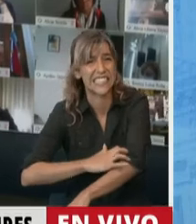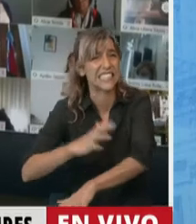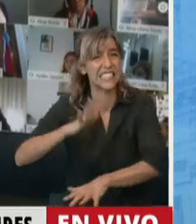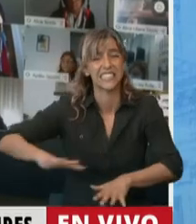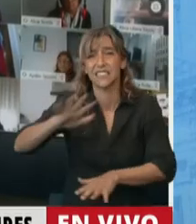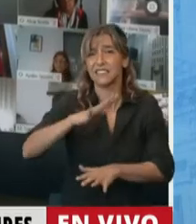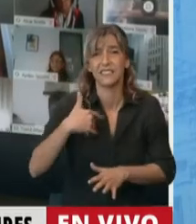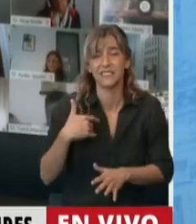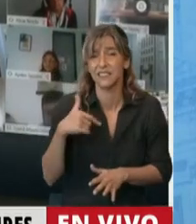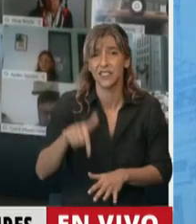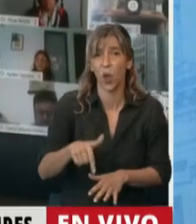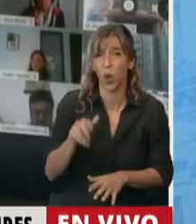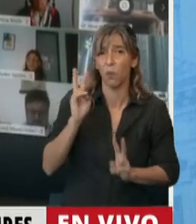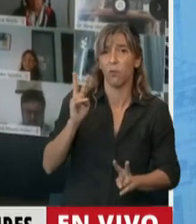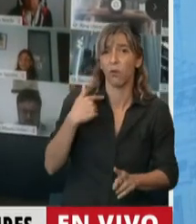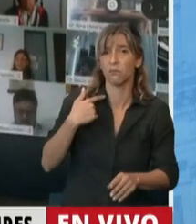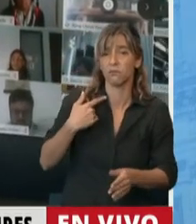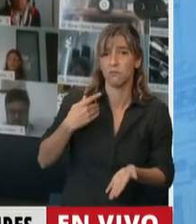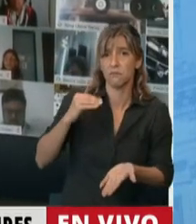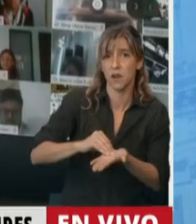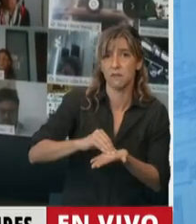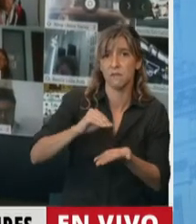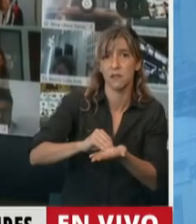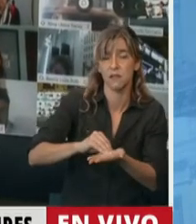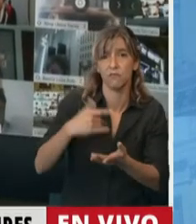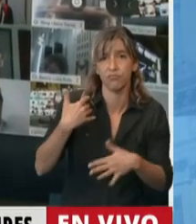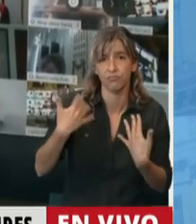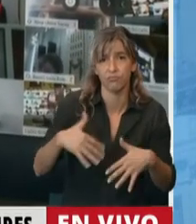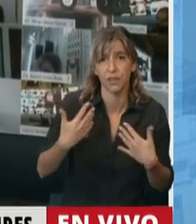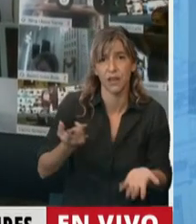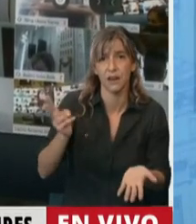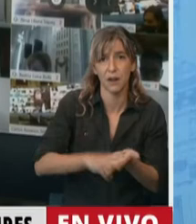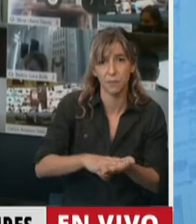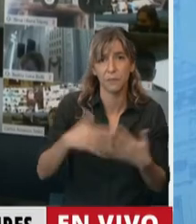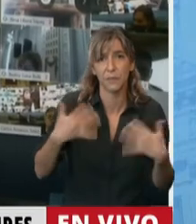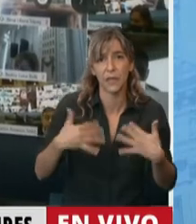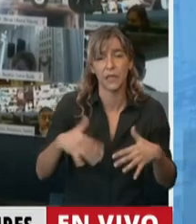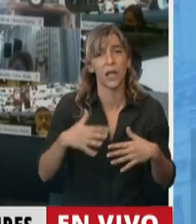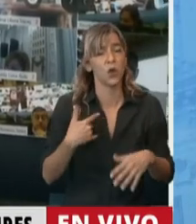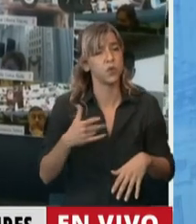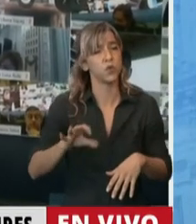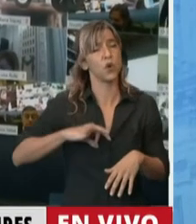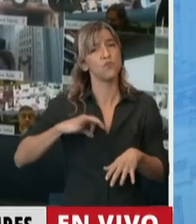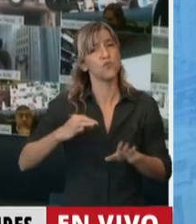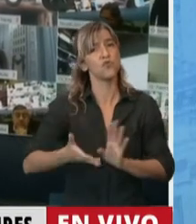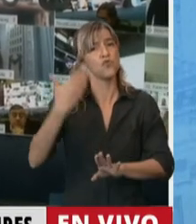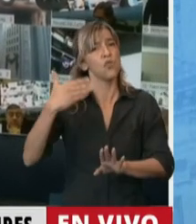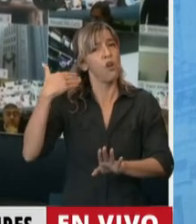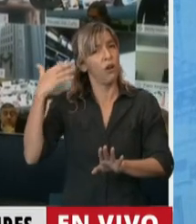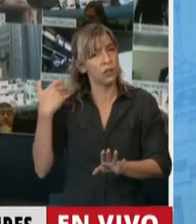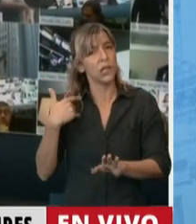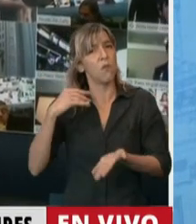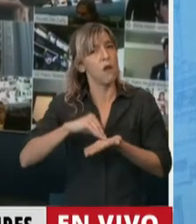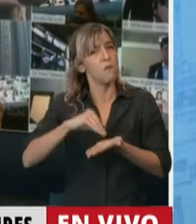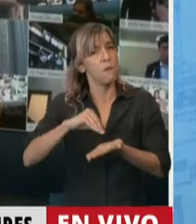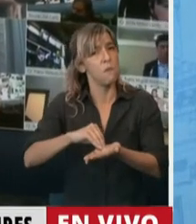repitiendo. Se viene repitiendo desde varios años atrás, pero se agudizó enormemente el